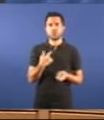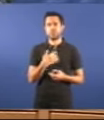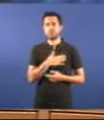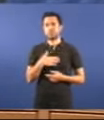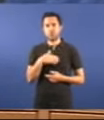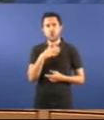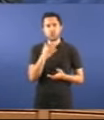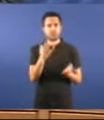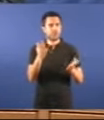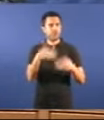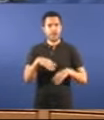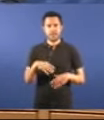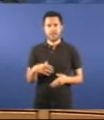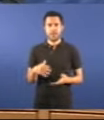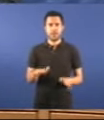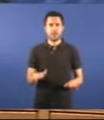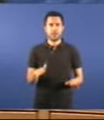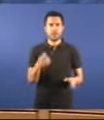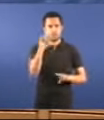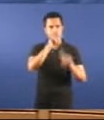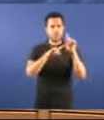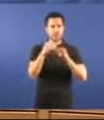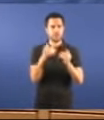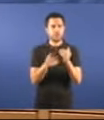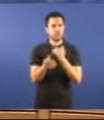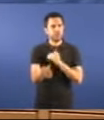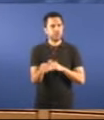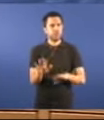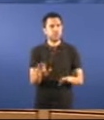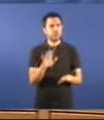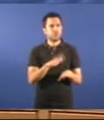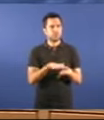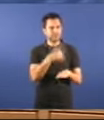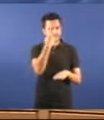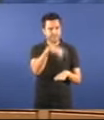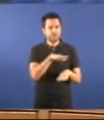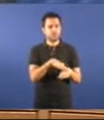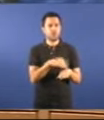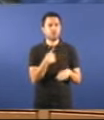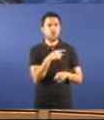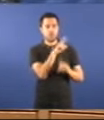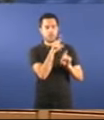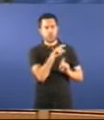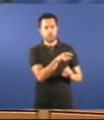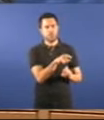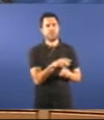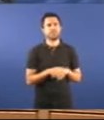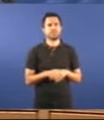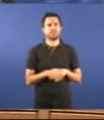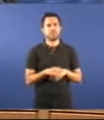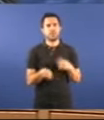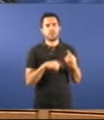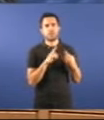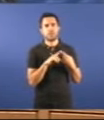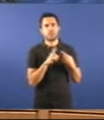hacia o futuro por que señoría? Porque eu permítame que lle faga unha pregunta primeiro negome